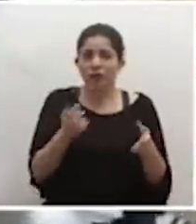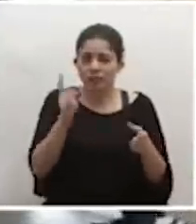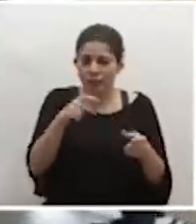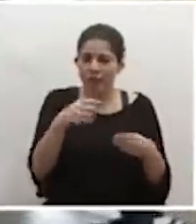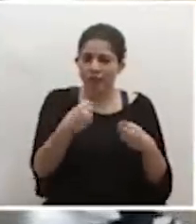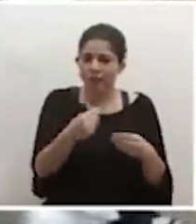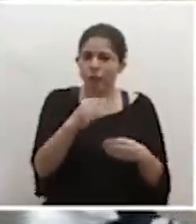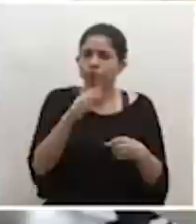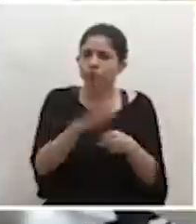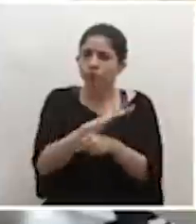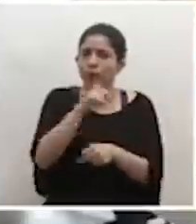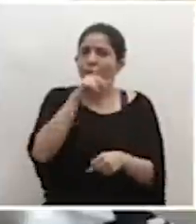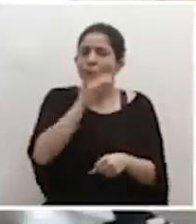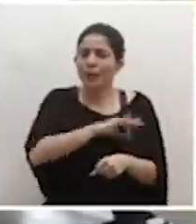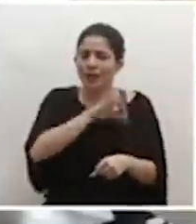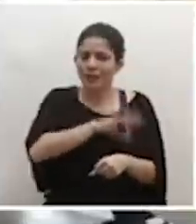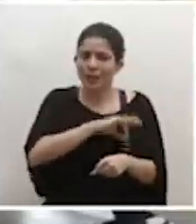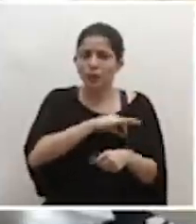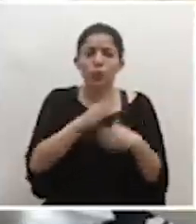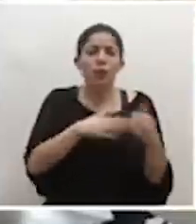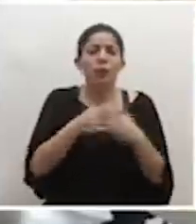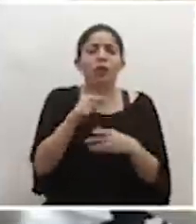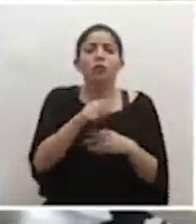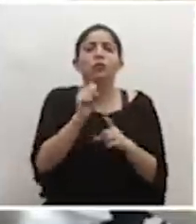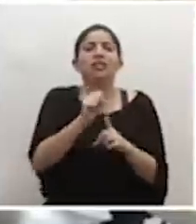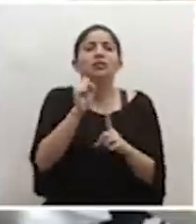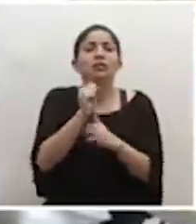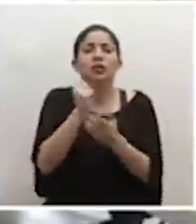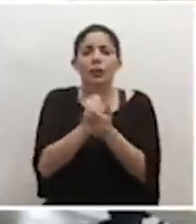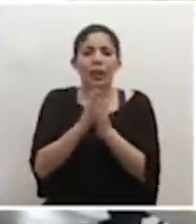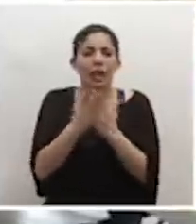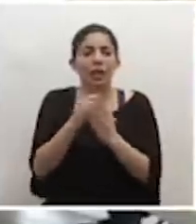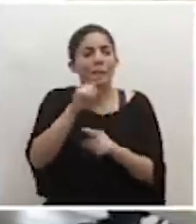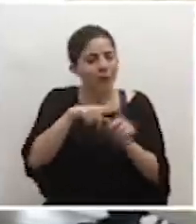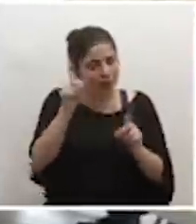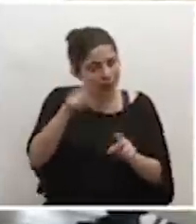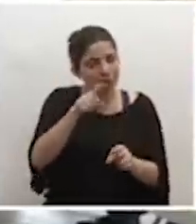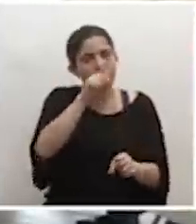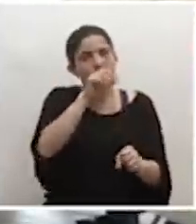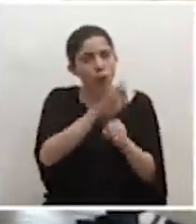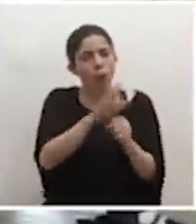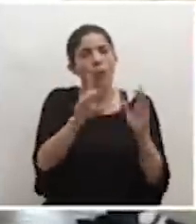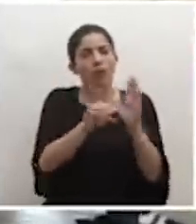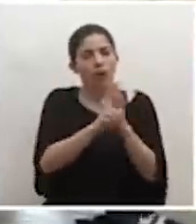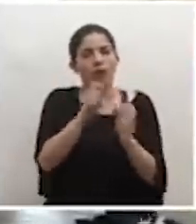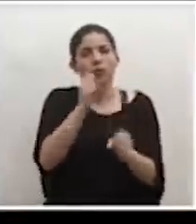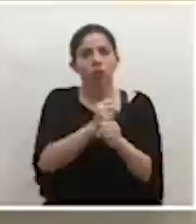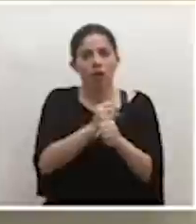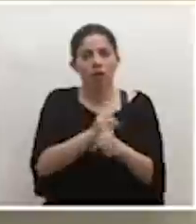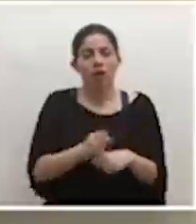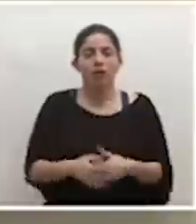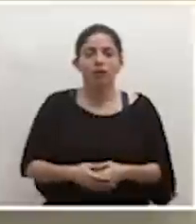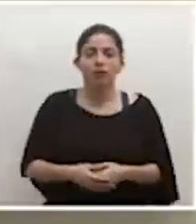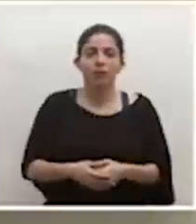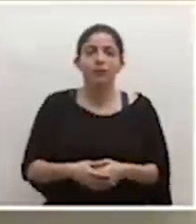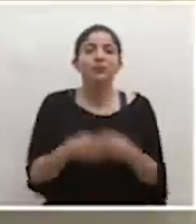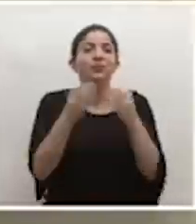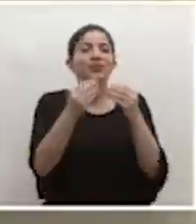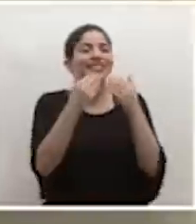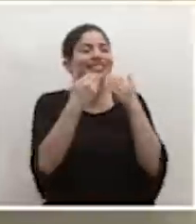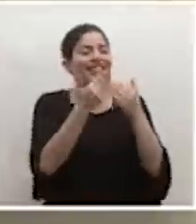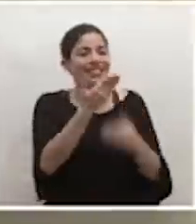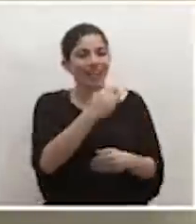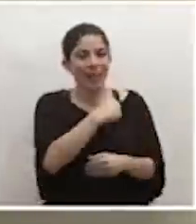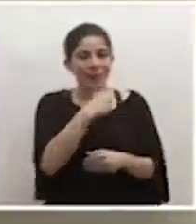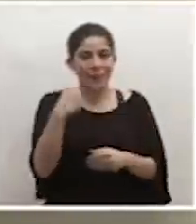beneficios indiferentemente de su estado migratorio respecto a los derechos laborales que le corresponde. Muchísimas gracias